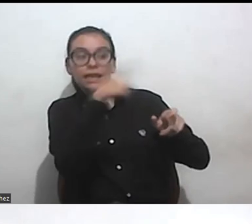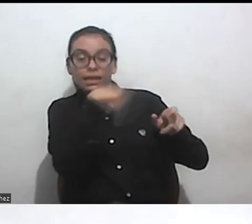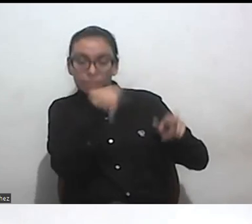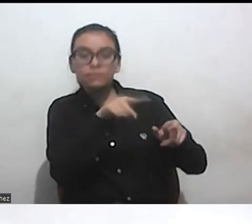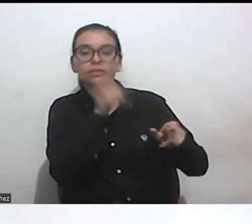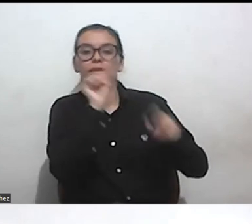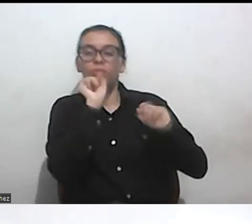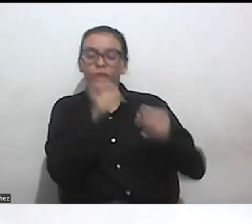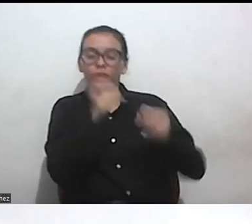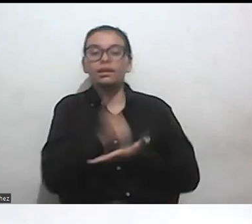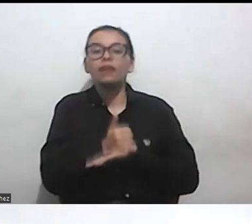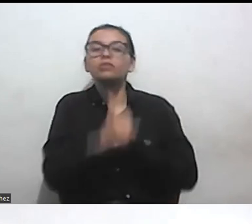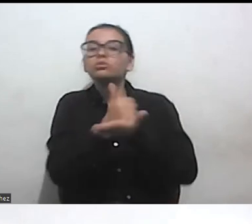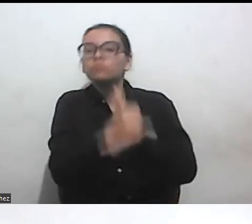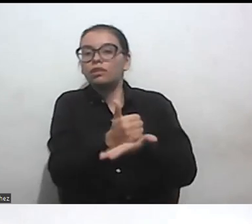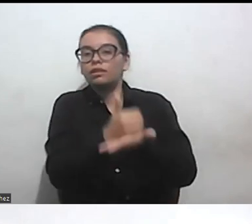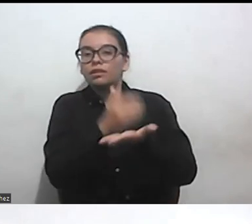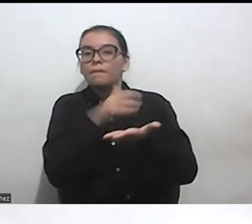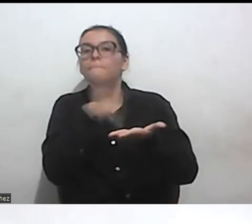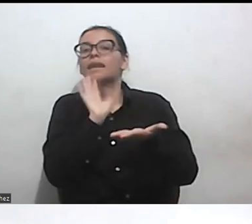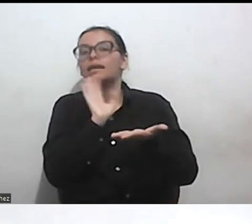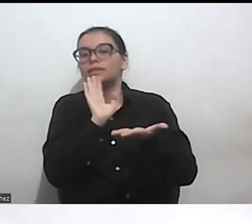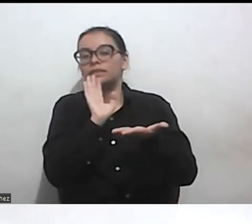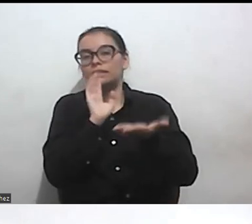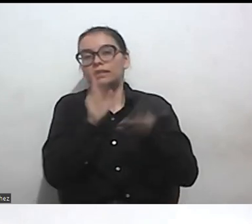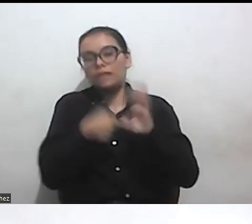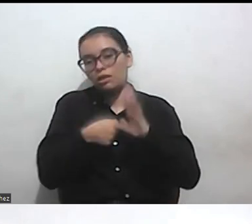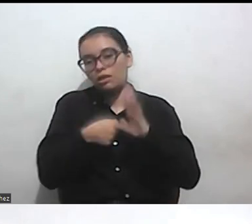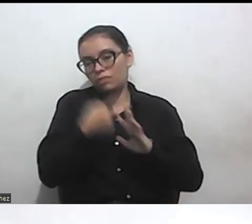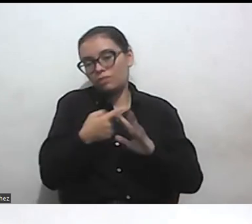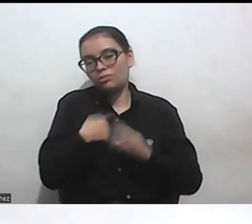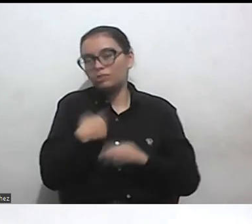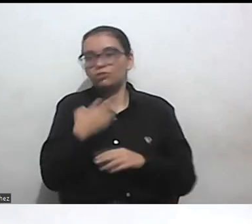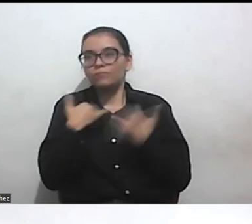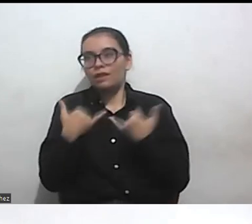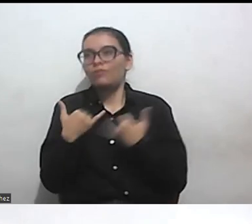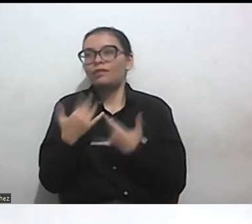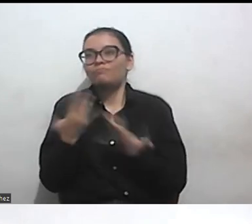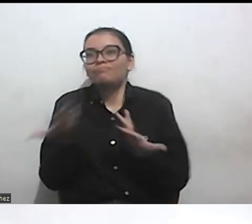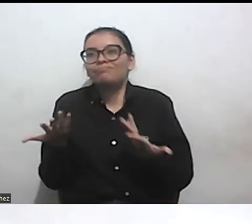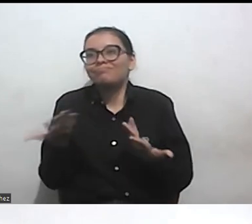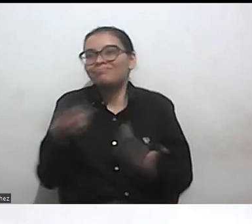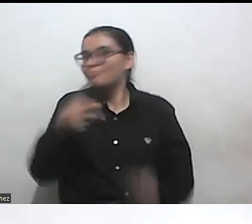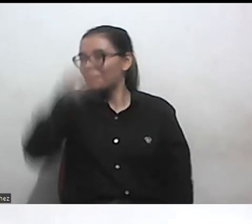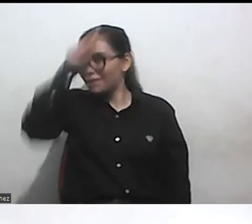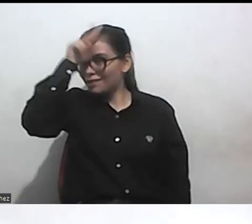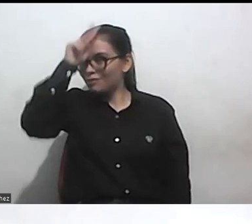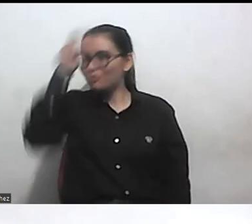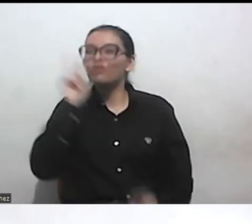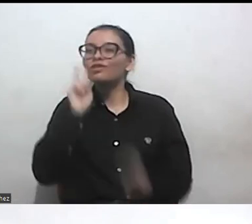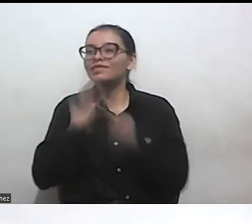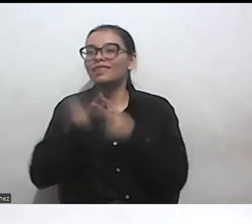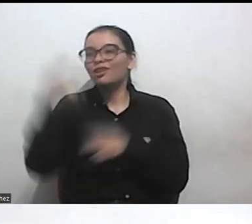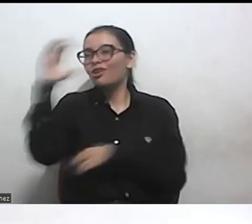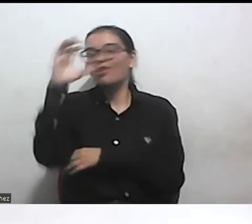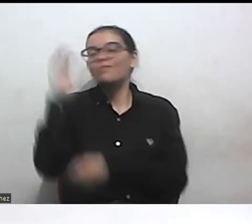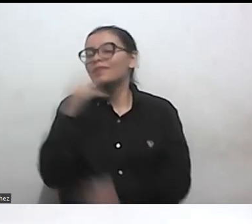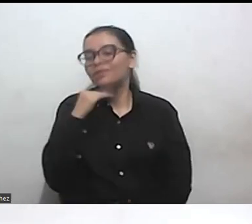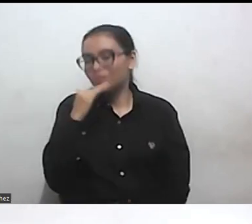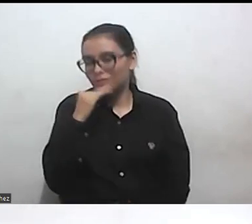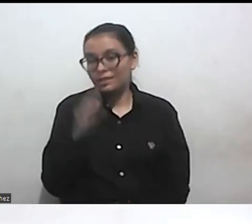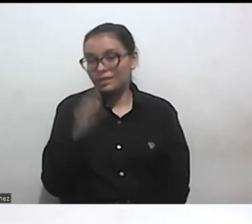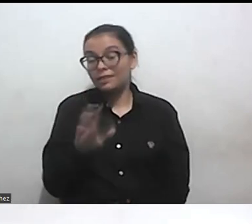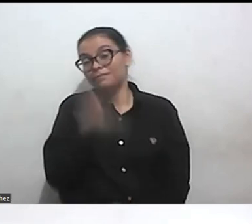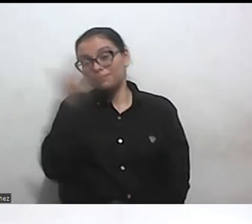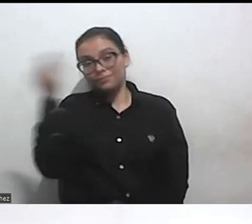recurso más efectivo y práctico que el que yo te podría proveer o informar le paso la palabra